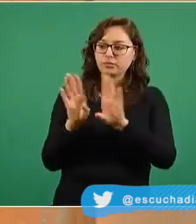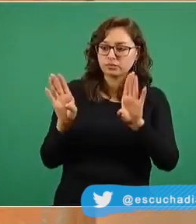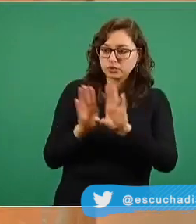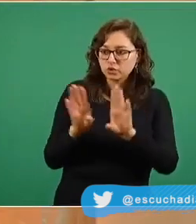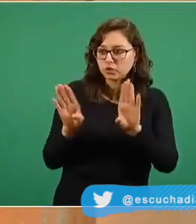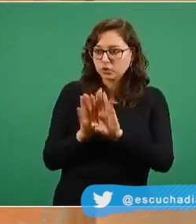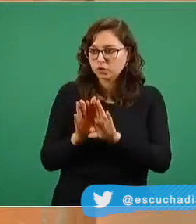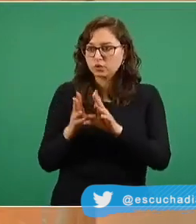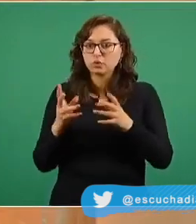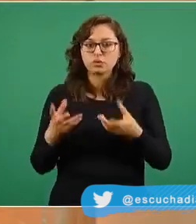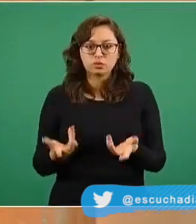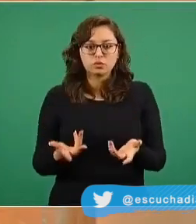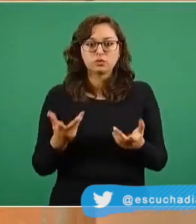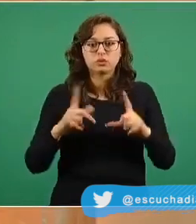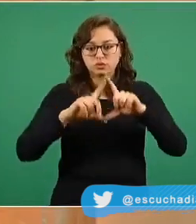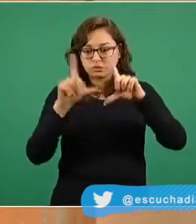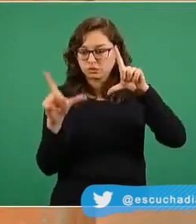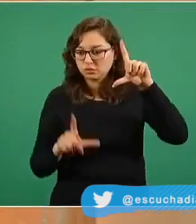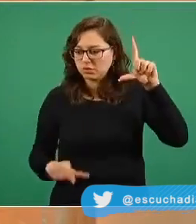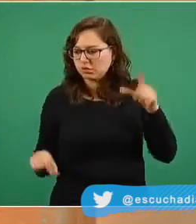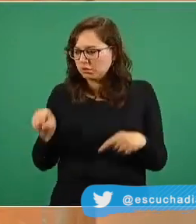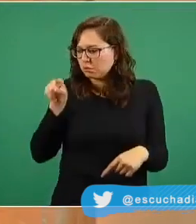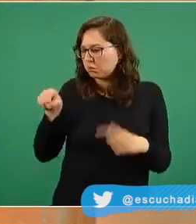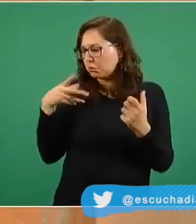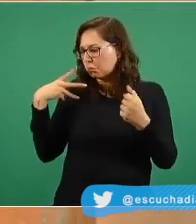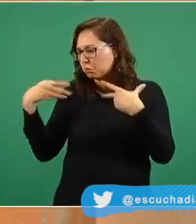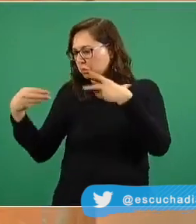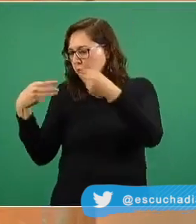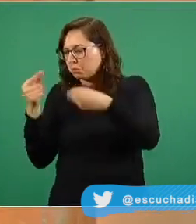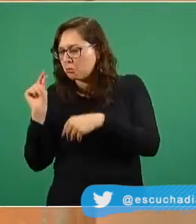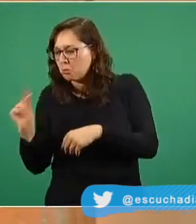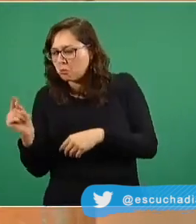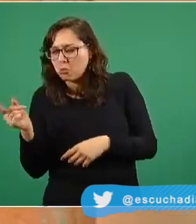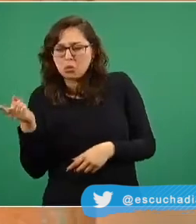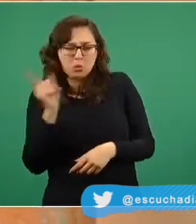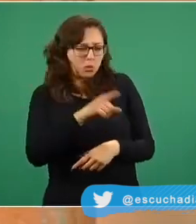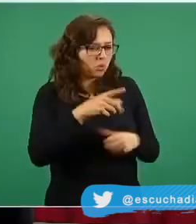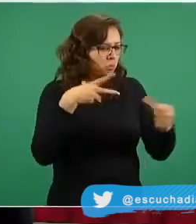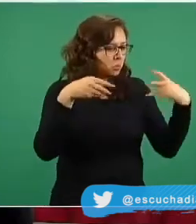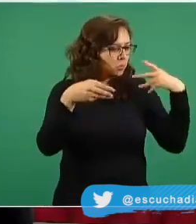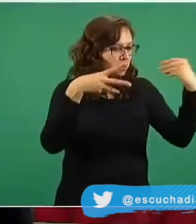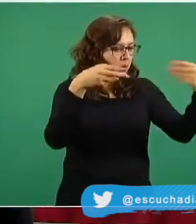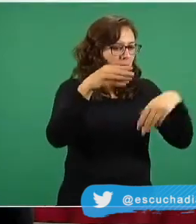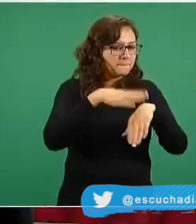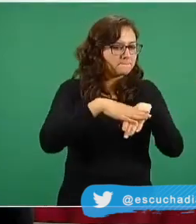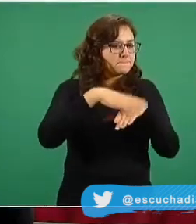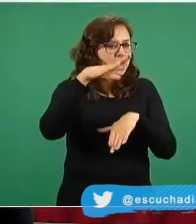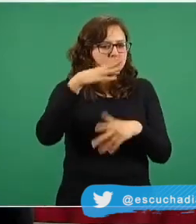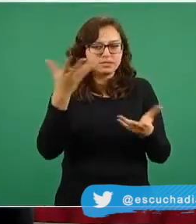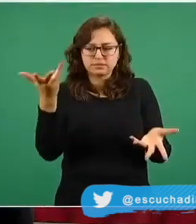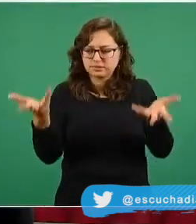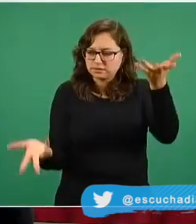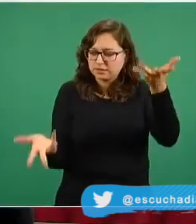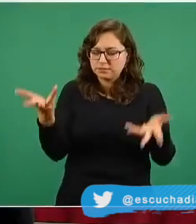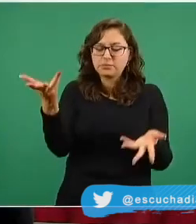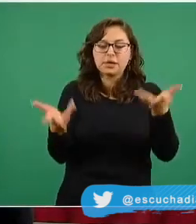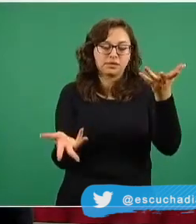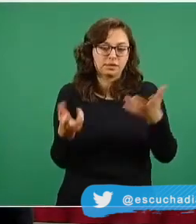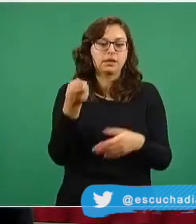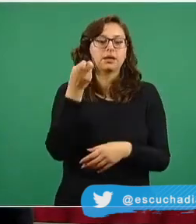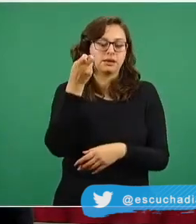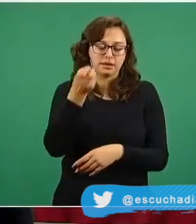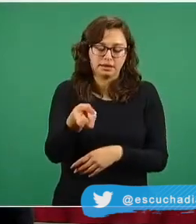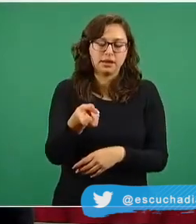presentando la epidemia en el país se va determinando el orden de uso de las vacunas concretamente para esta